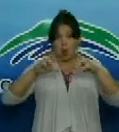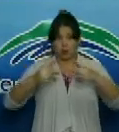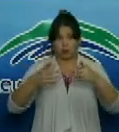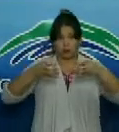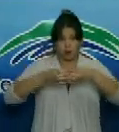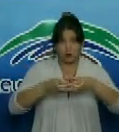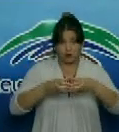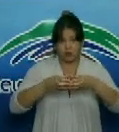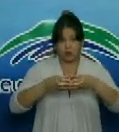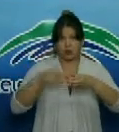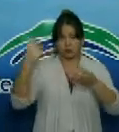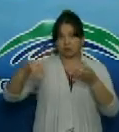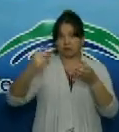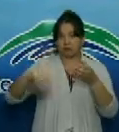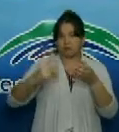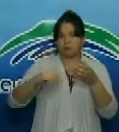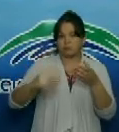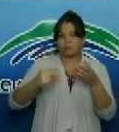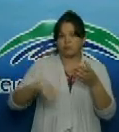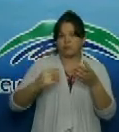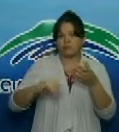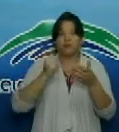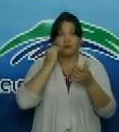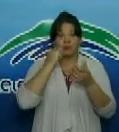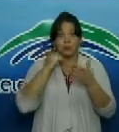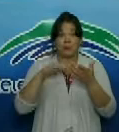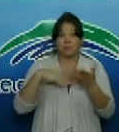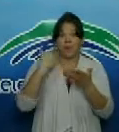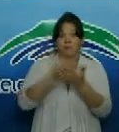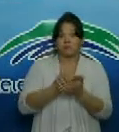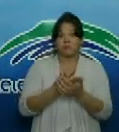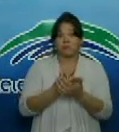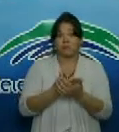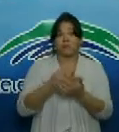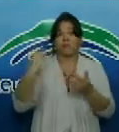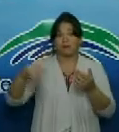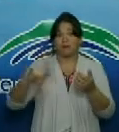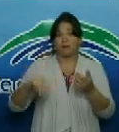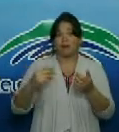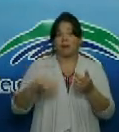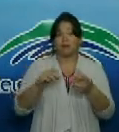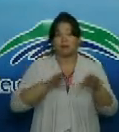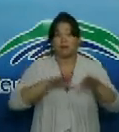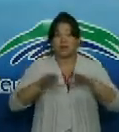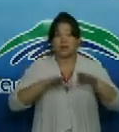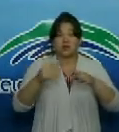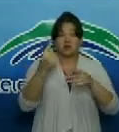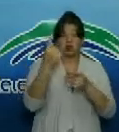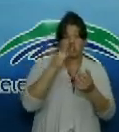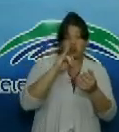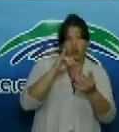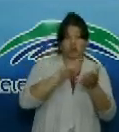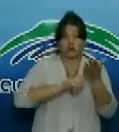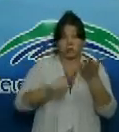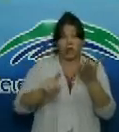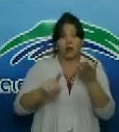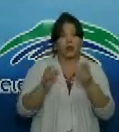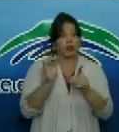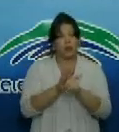la preparación que está propuesta de seis semanas nos dé la posibilidad de empezar la sede nacional bien preparado